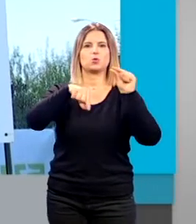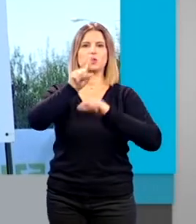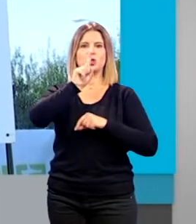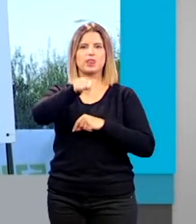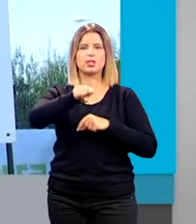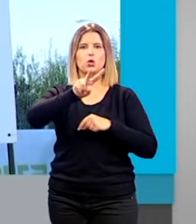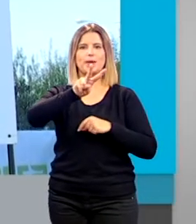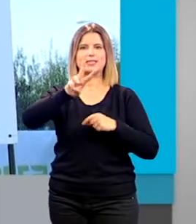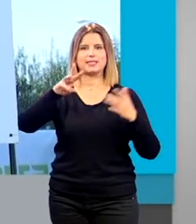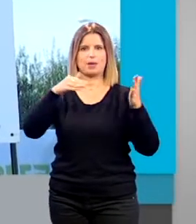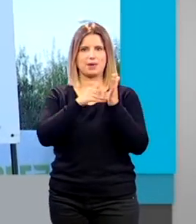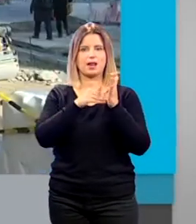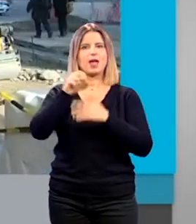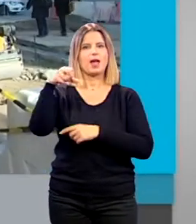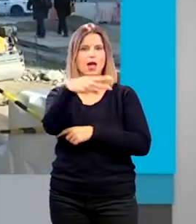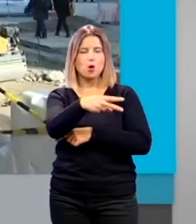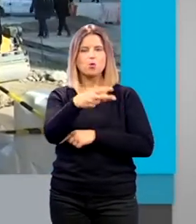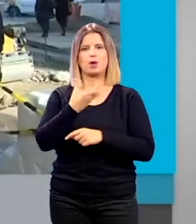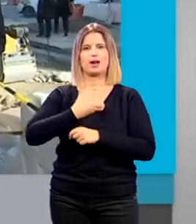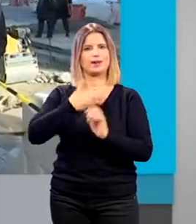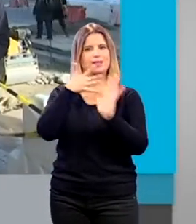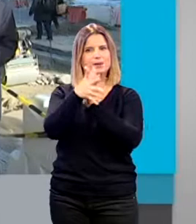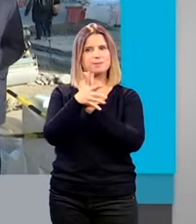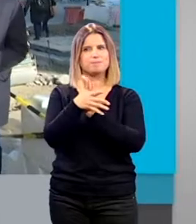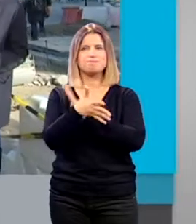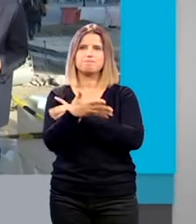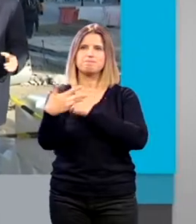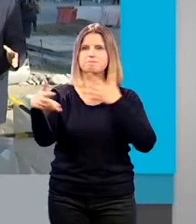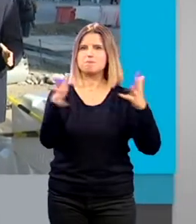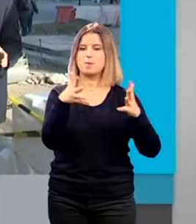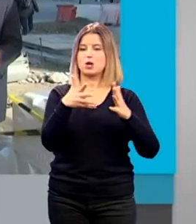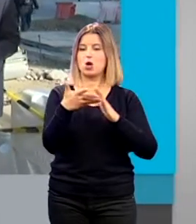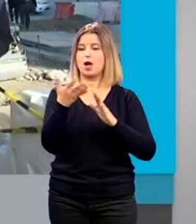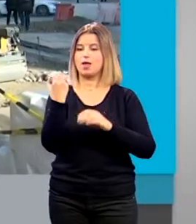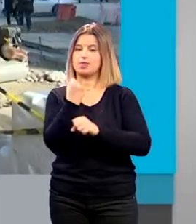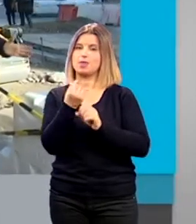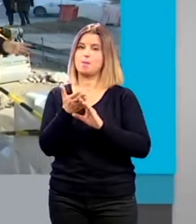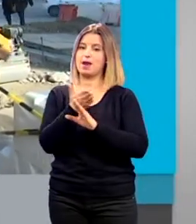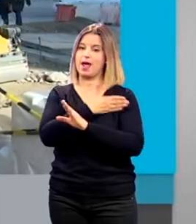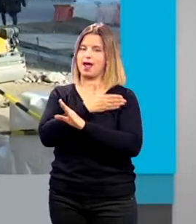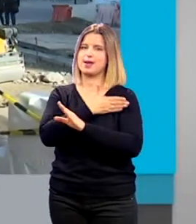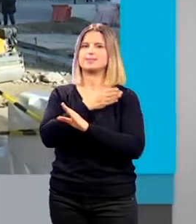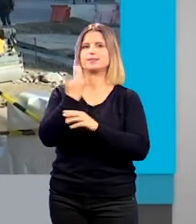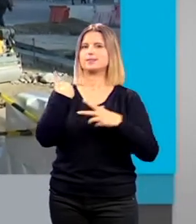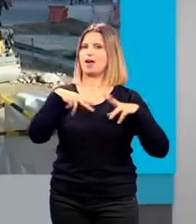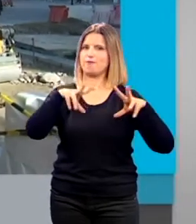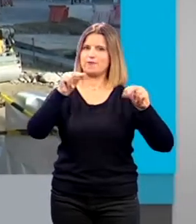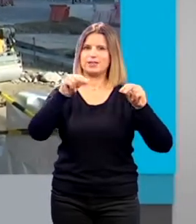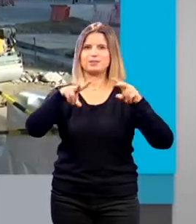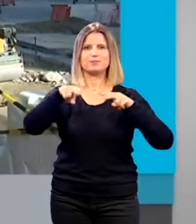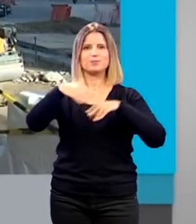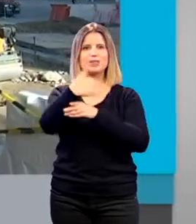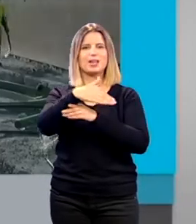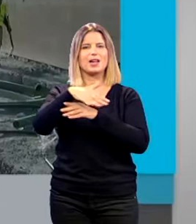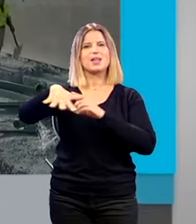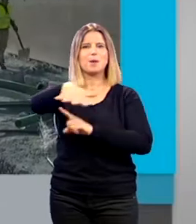.000 euros el regidor ha explicado que la previsión es que antes de que finalice el año se den por concluidas las que afectan al lado de la calle